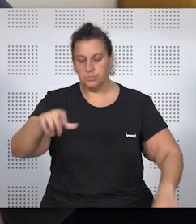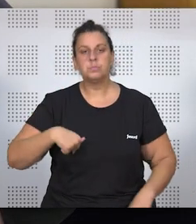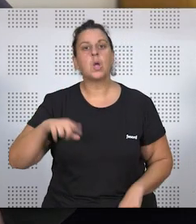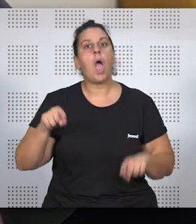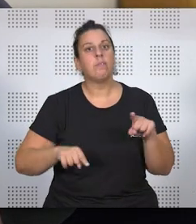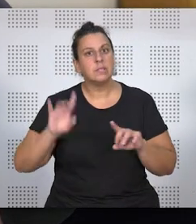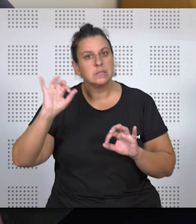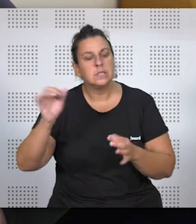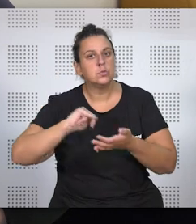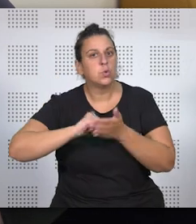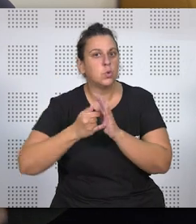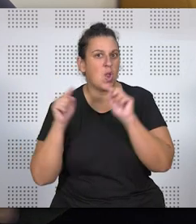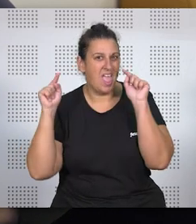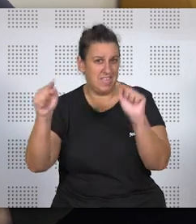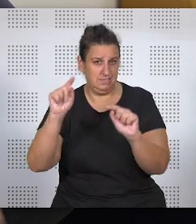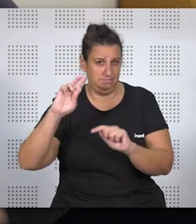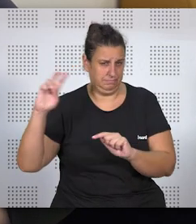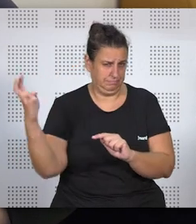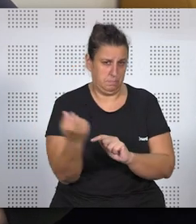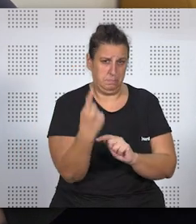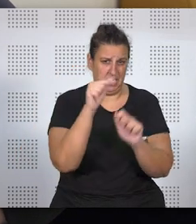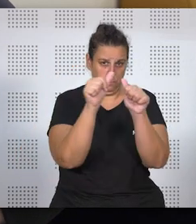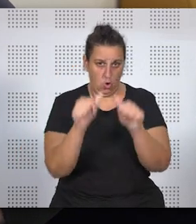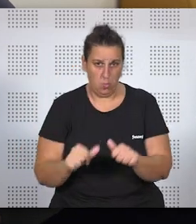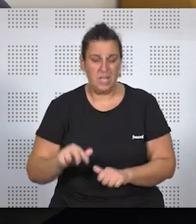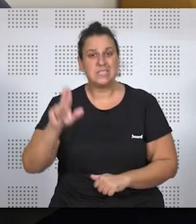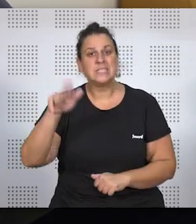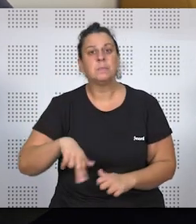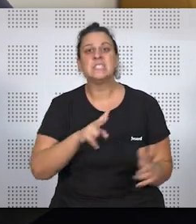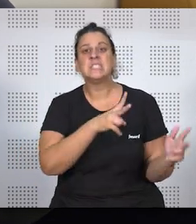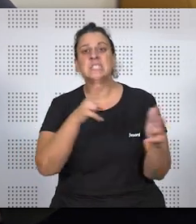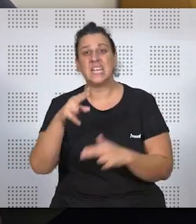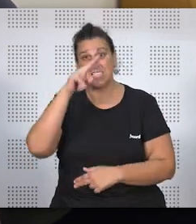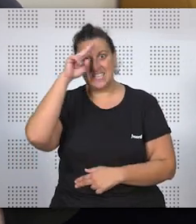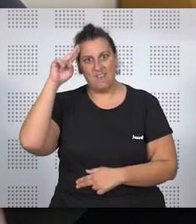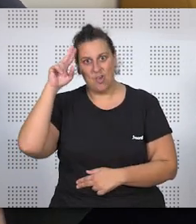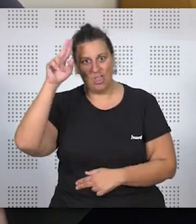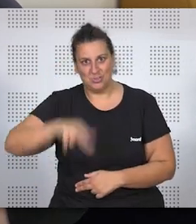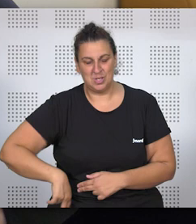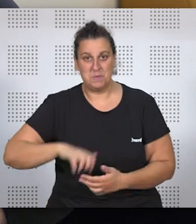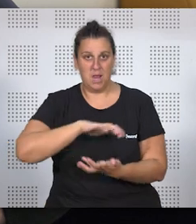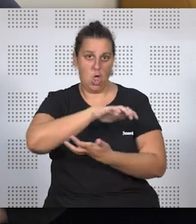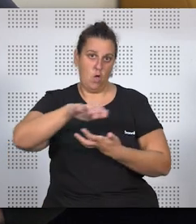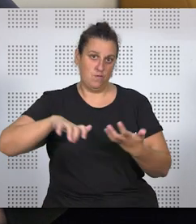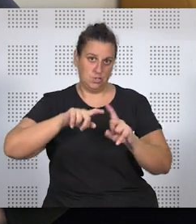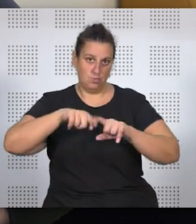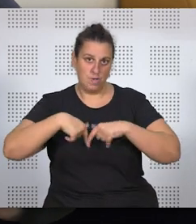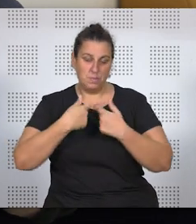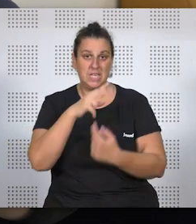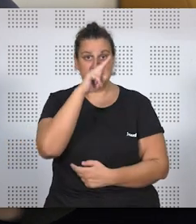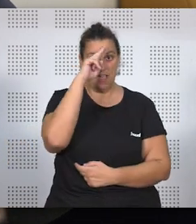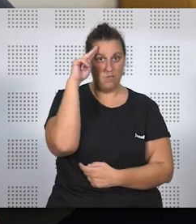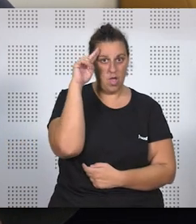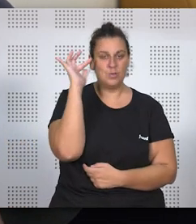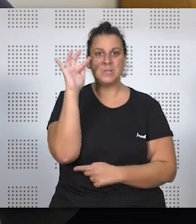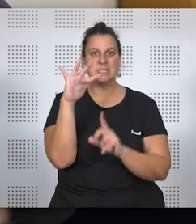a veces sí que se resuelven ahí, de mil maneras, claro, también las series de abogados son otro filón, para todo este tipo de conflictos familiares, tanto los propios abogados,